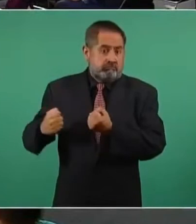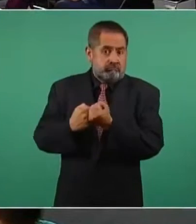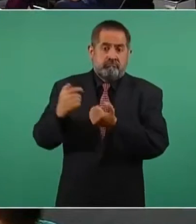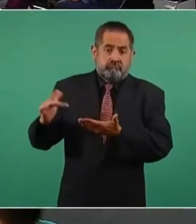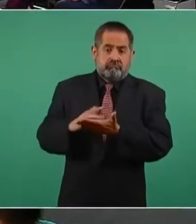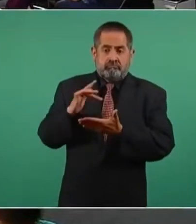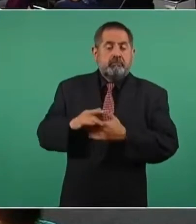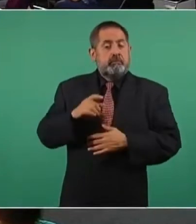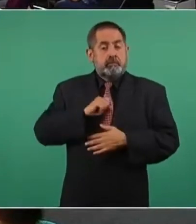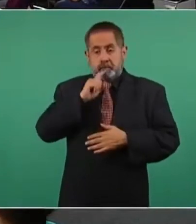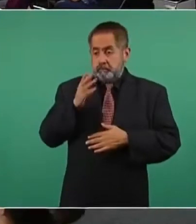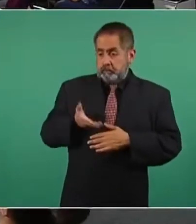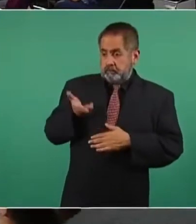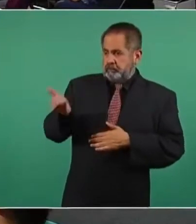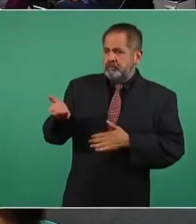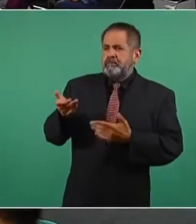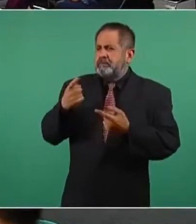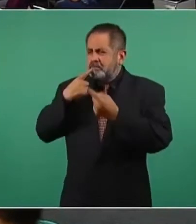les propuse el nombre